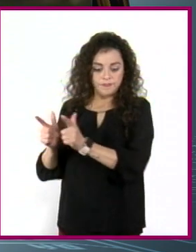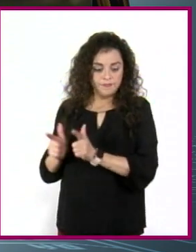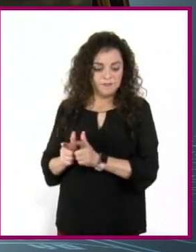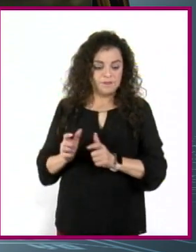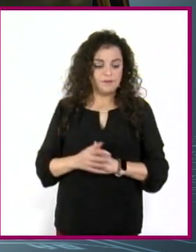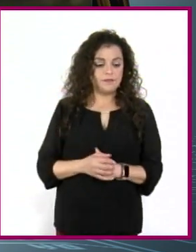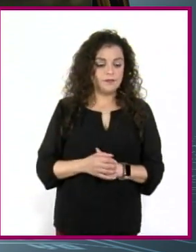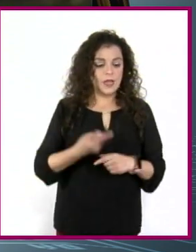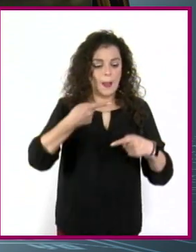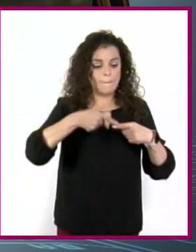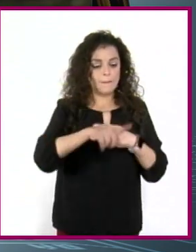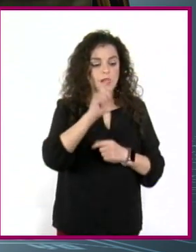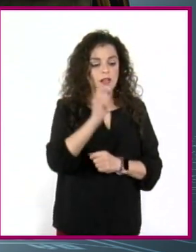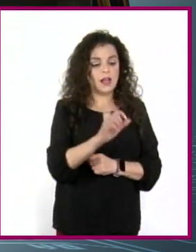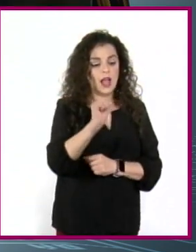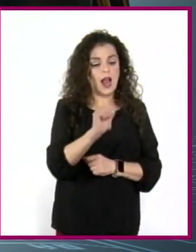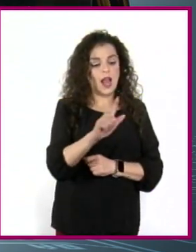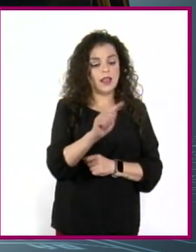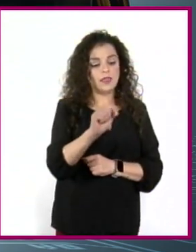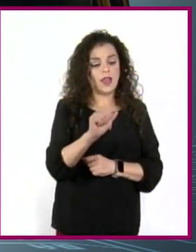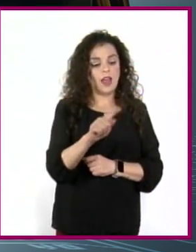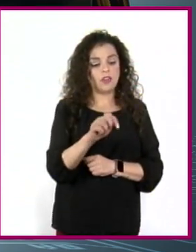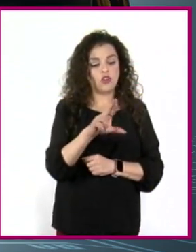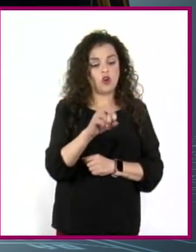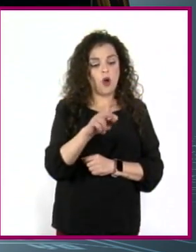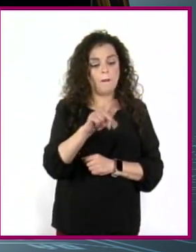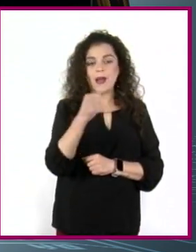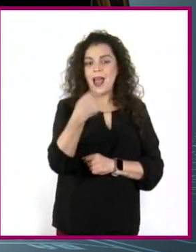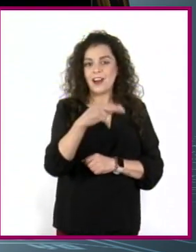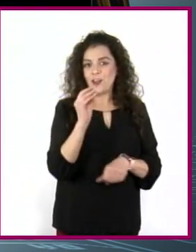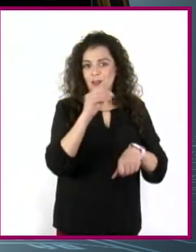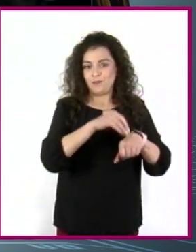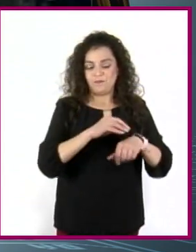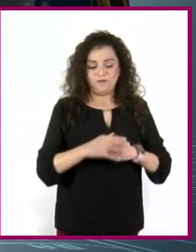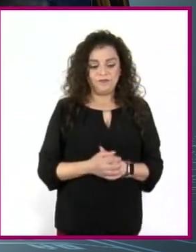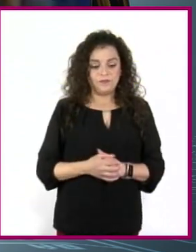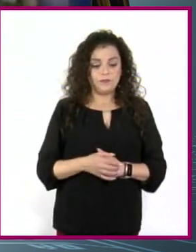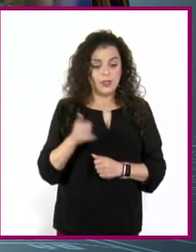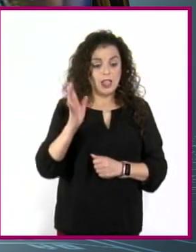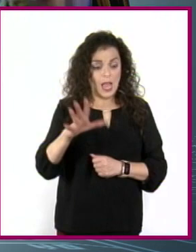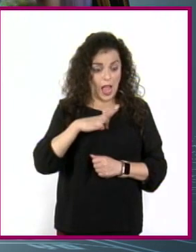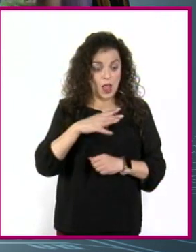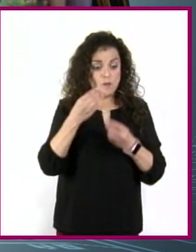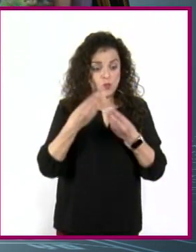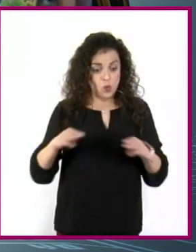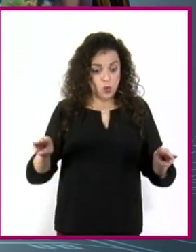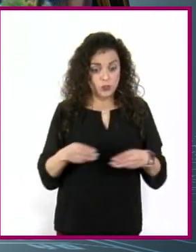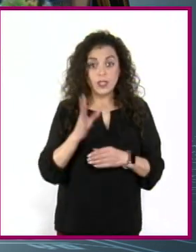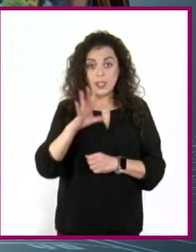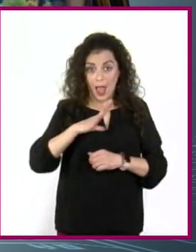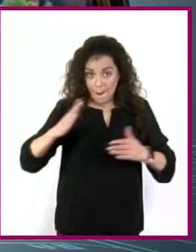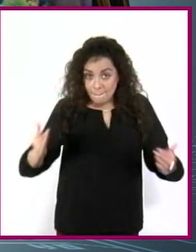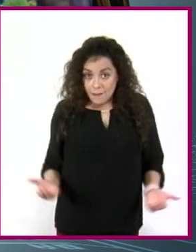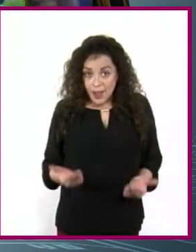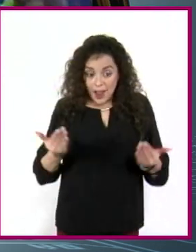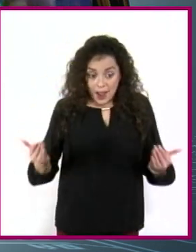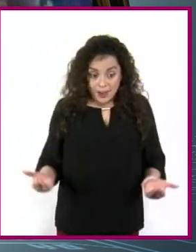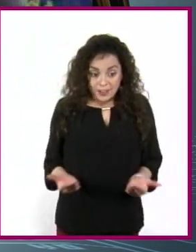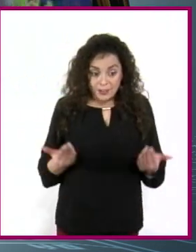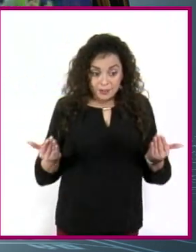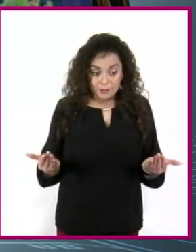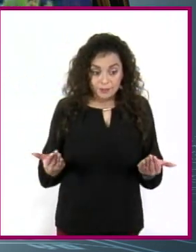colectivo alta tropa se llamaba. A ver, y aquí ya había música y aquí ya había baile y aquí había ya